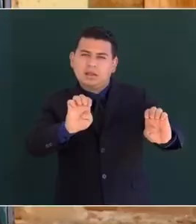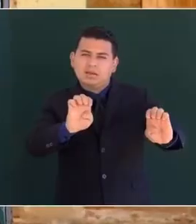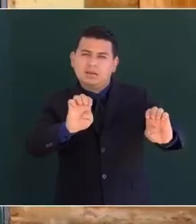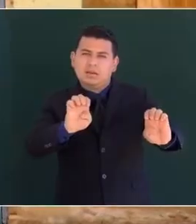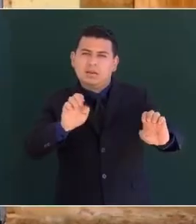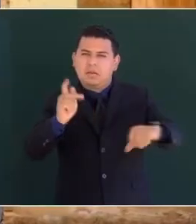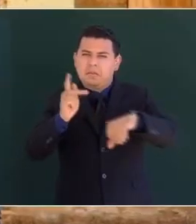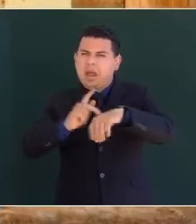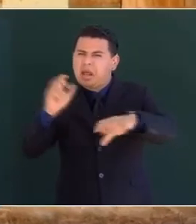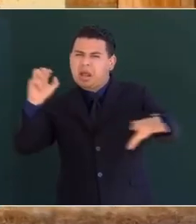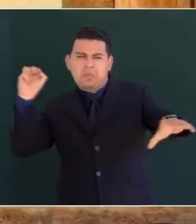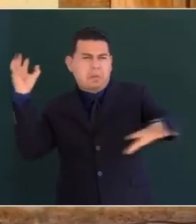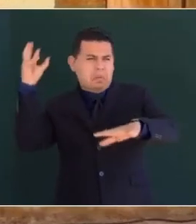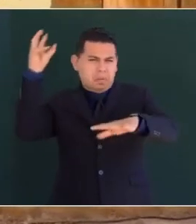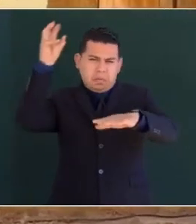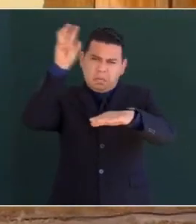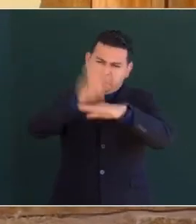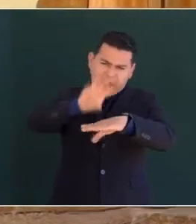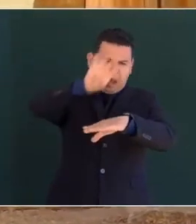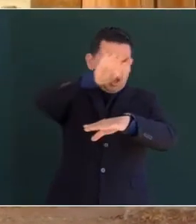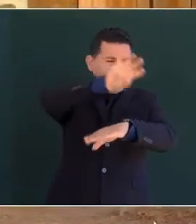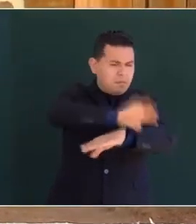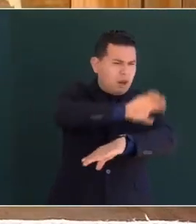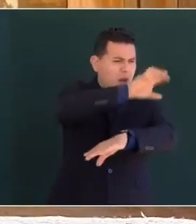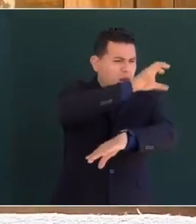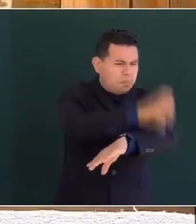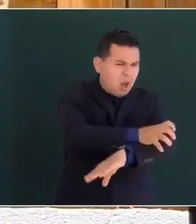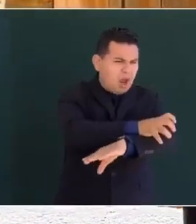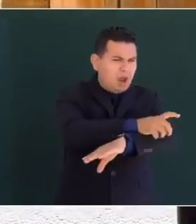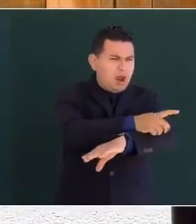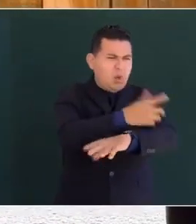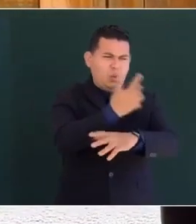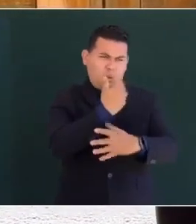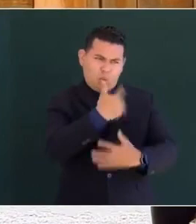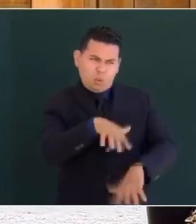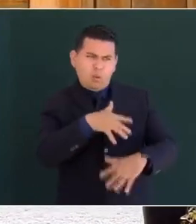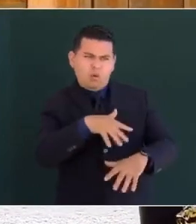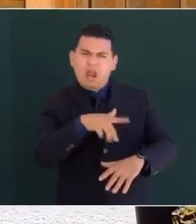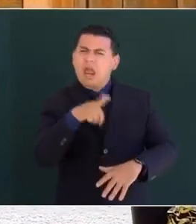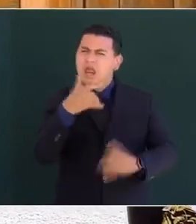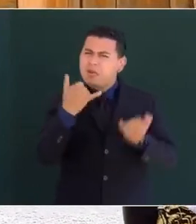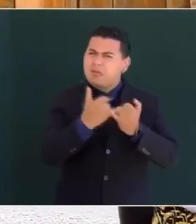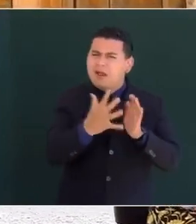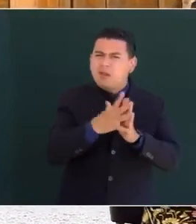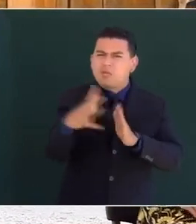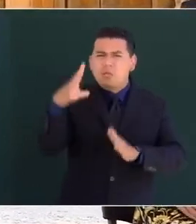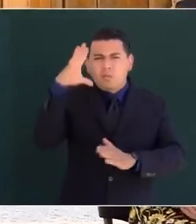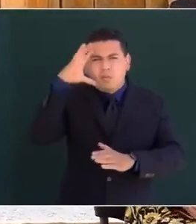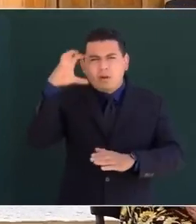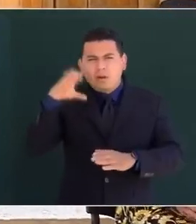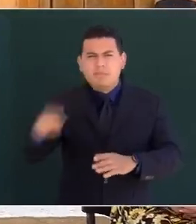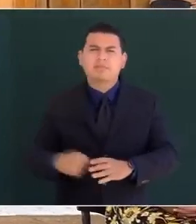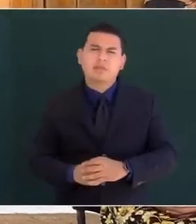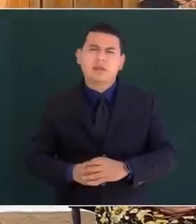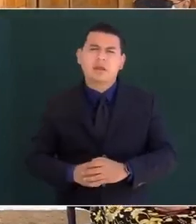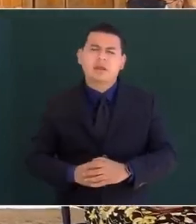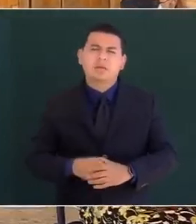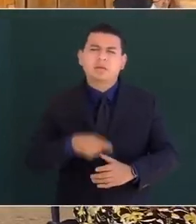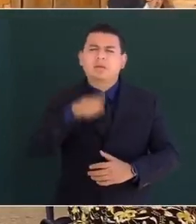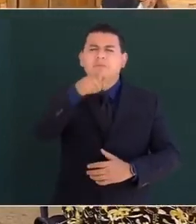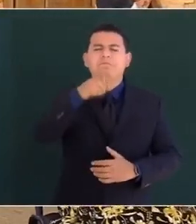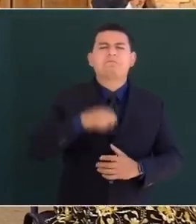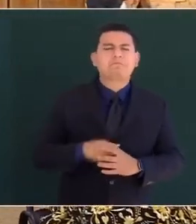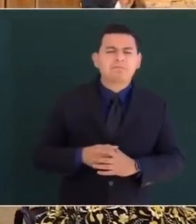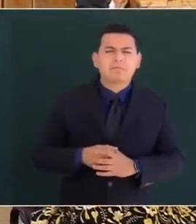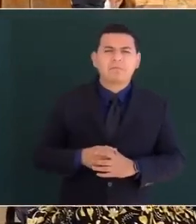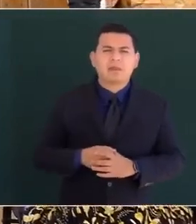eso es Morelos imaginad una llamarada en